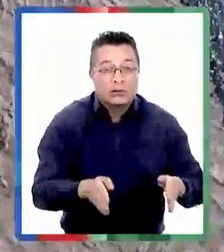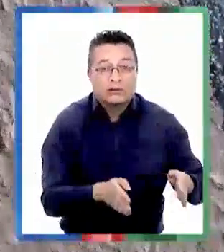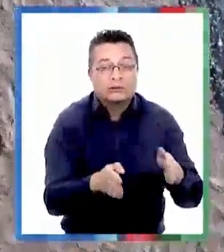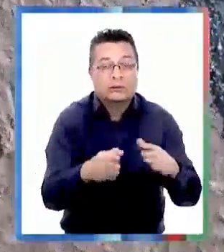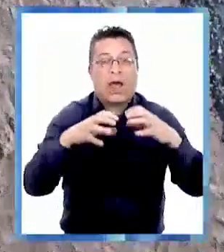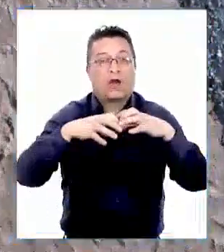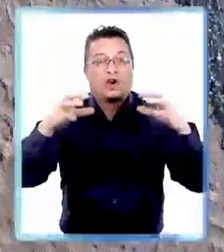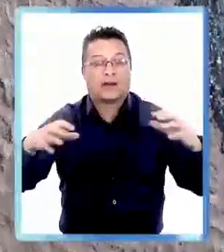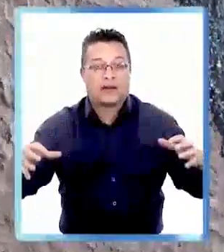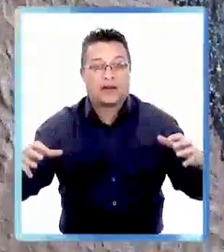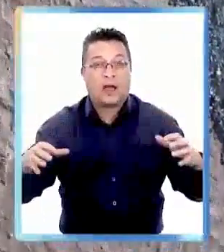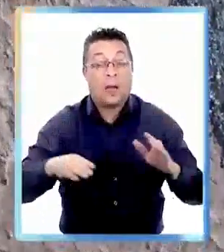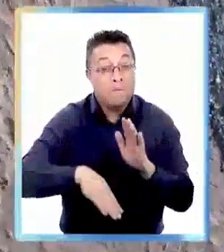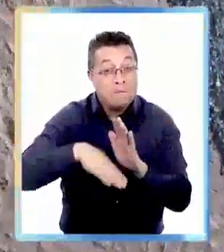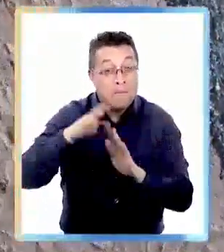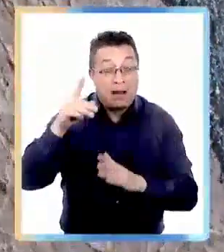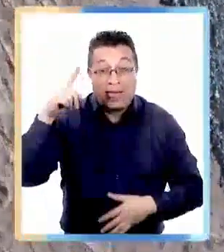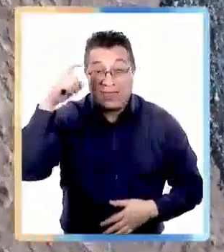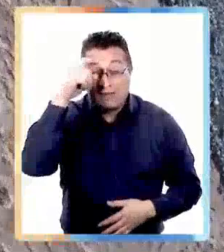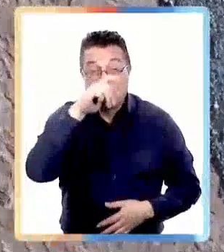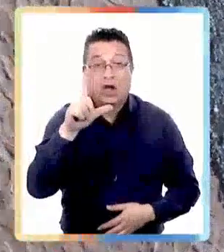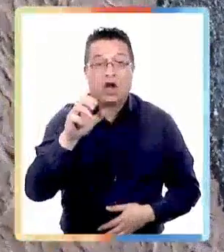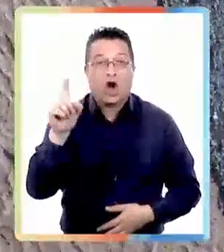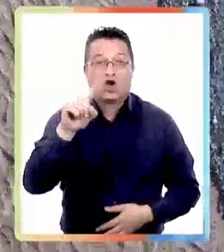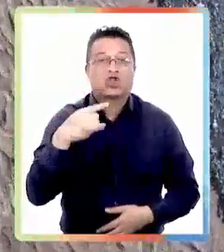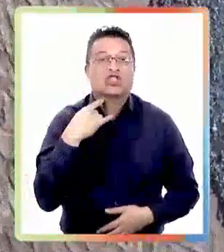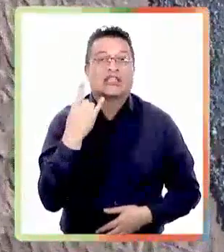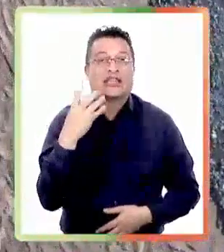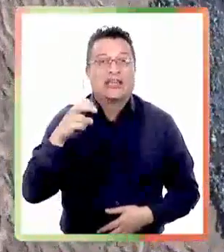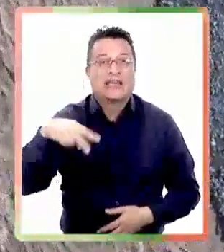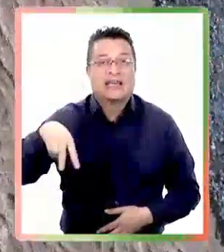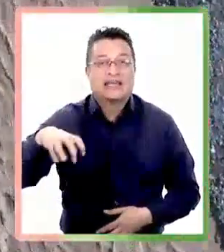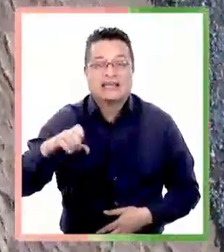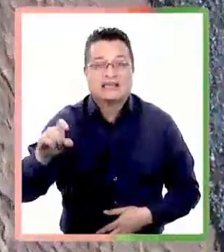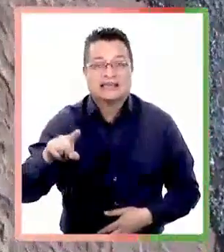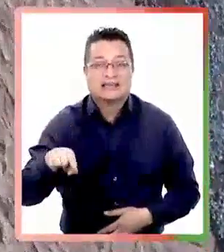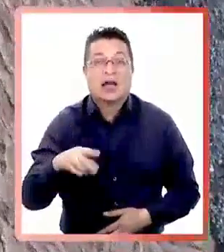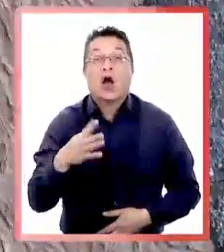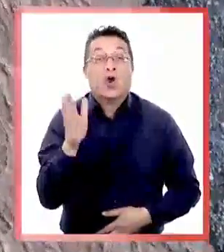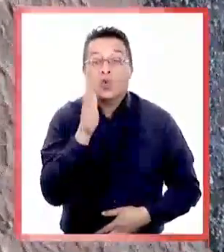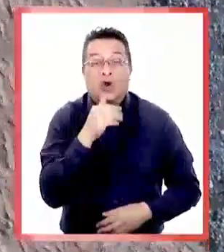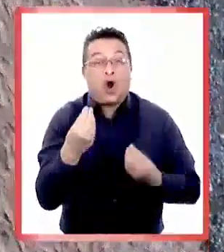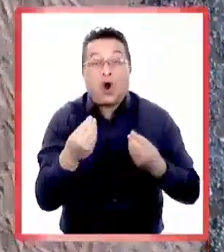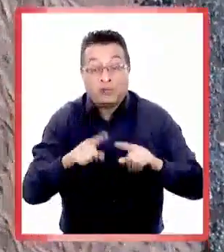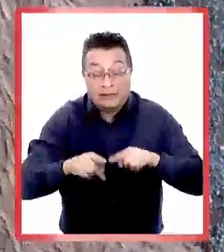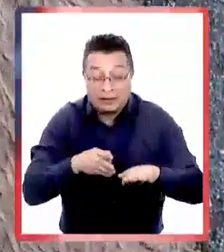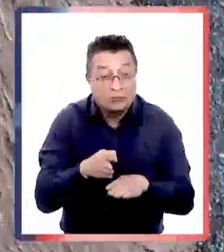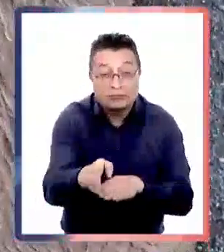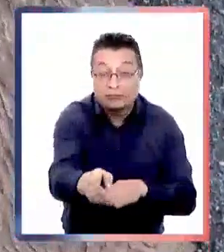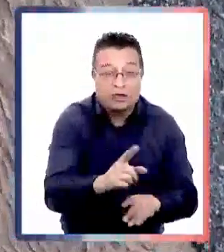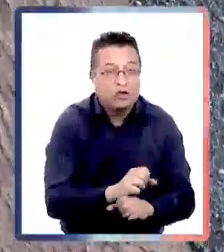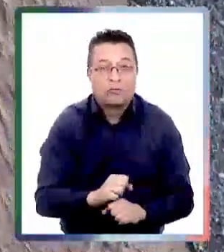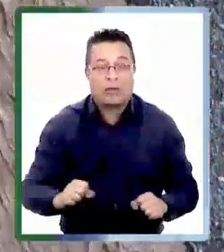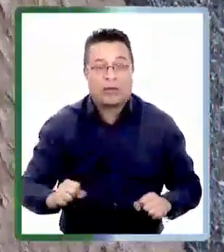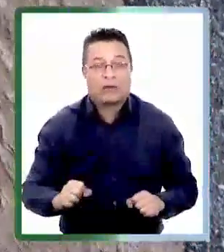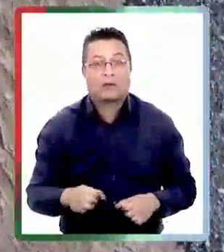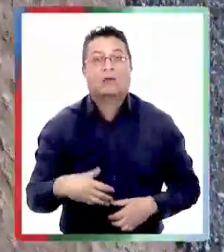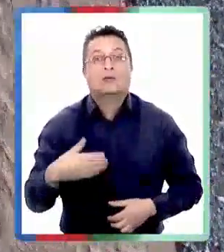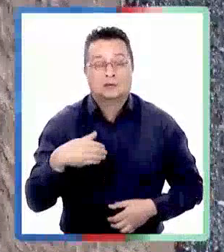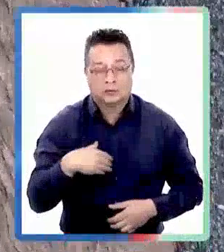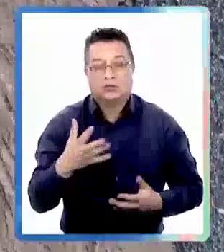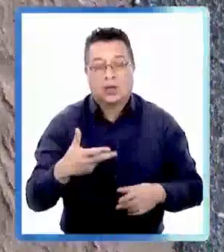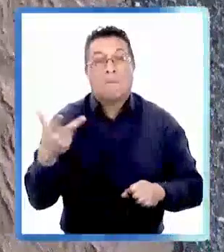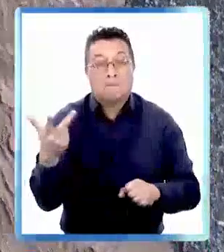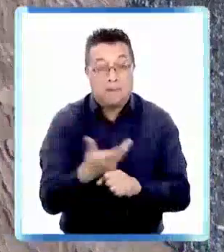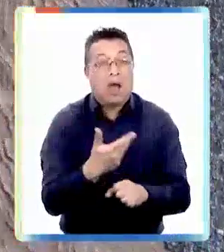situación más compleja es en los queñes sector en donde no hay cómo llegar vía terrestre Sé que lo están pasando a lo mejor más mal que nosotros que se